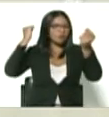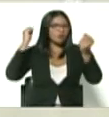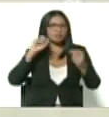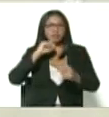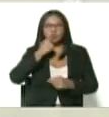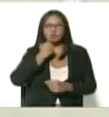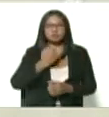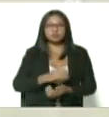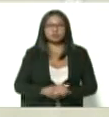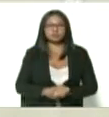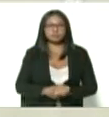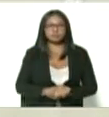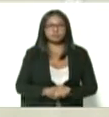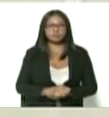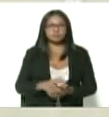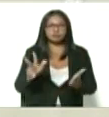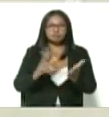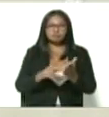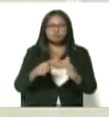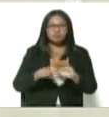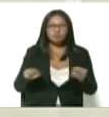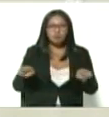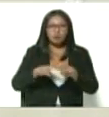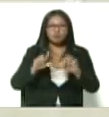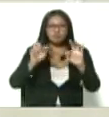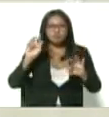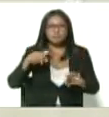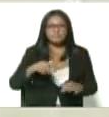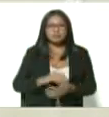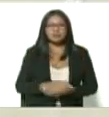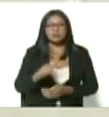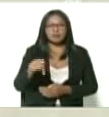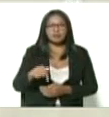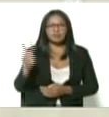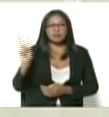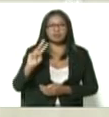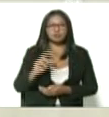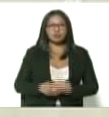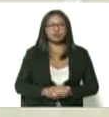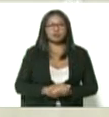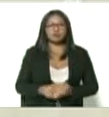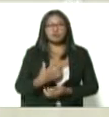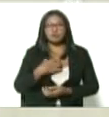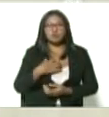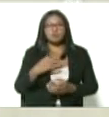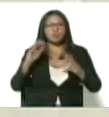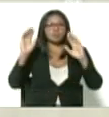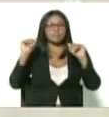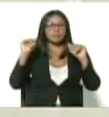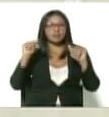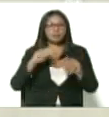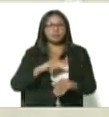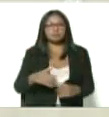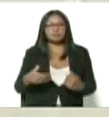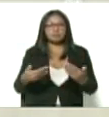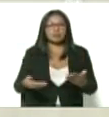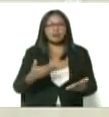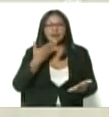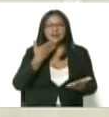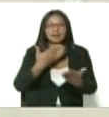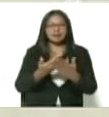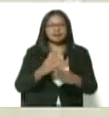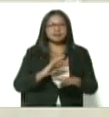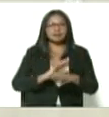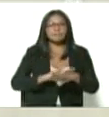acá en Venezuela acreditado como embajador ruso en Venezuela no queríamos despedirnos sin darle las gracias por la